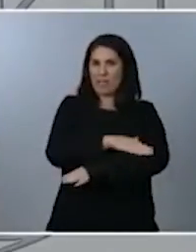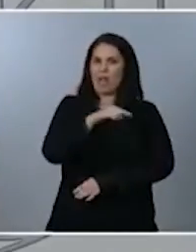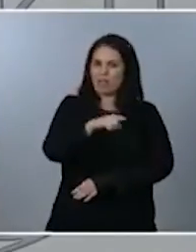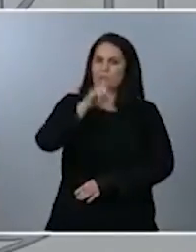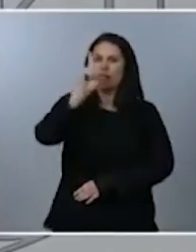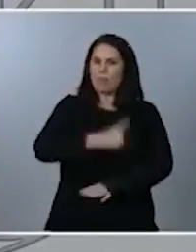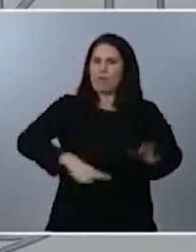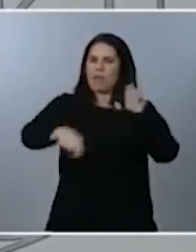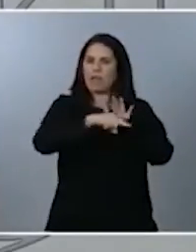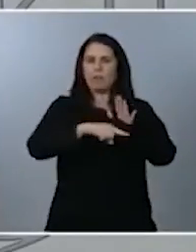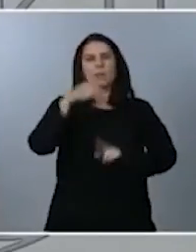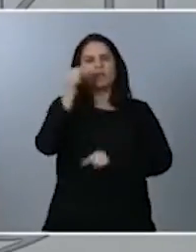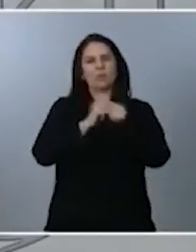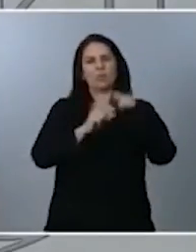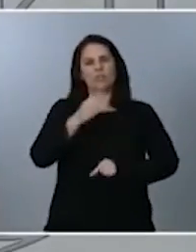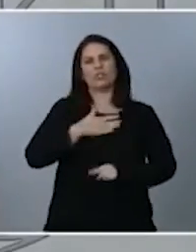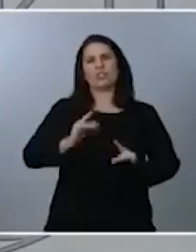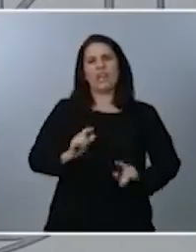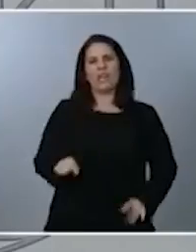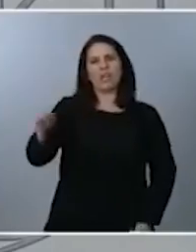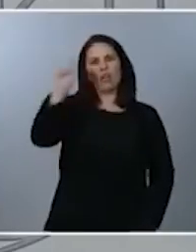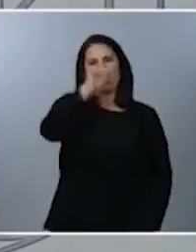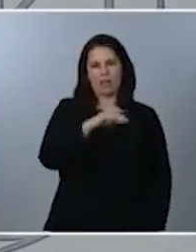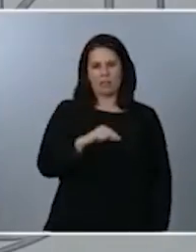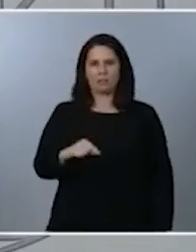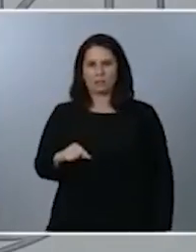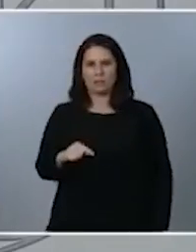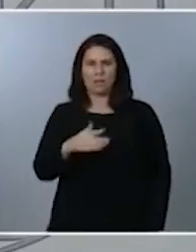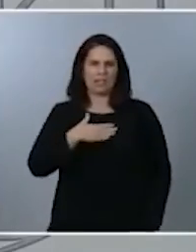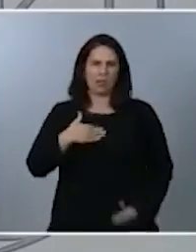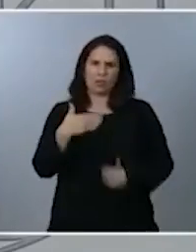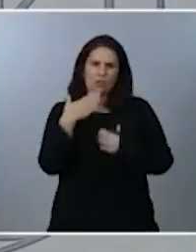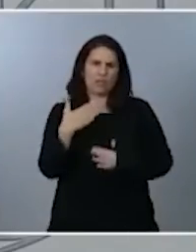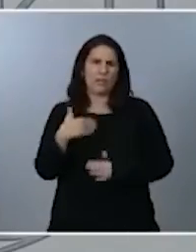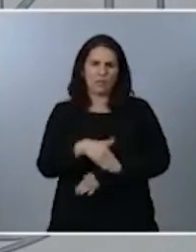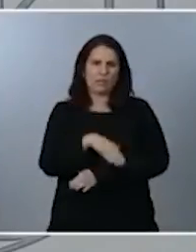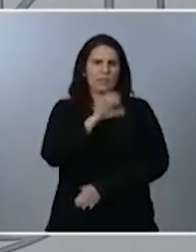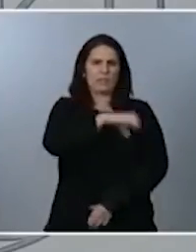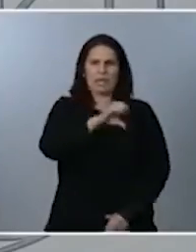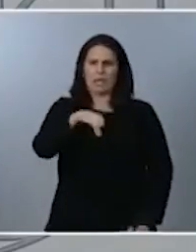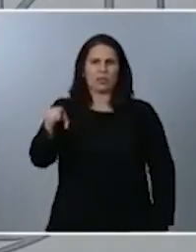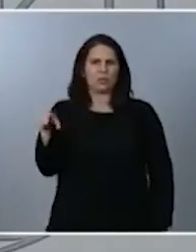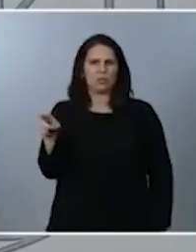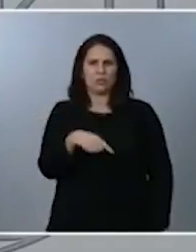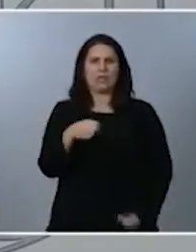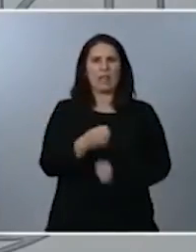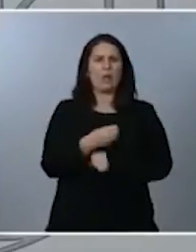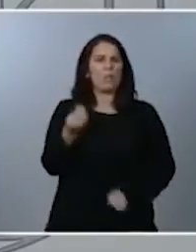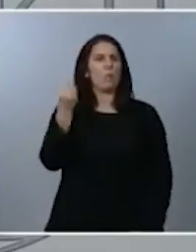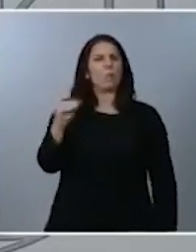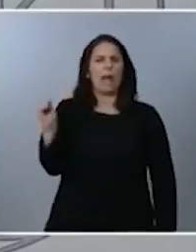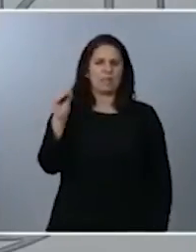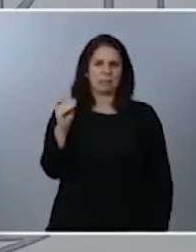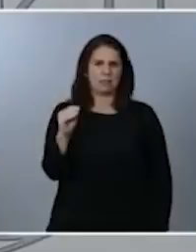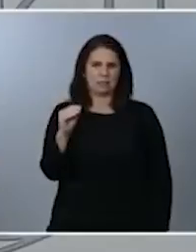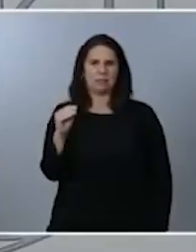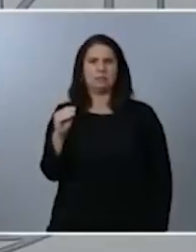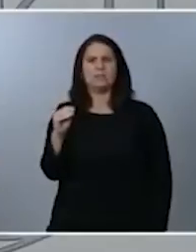presupuestos territorializados. Quiero agradecerle a los ministerios este trabajo añadido sobre otros proyectos de presupuestos porque, incluso,